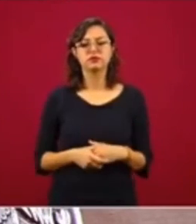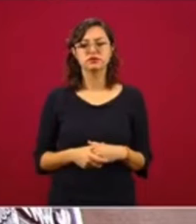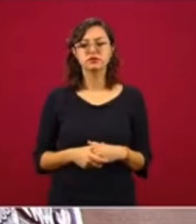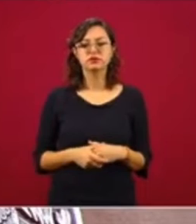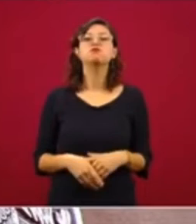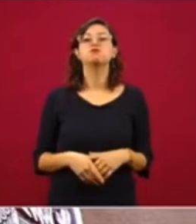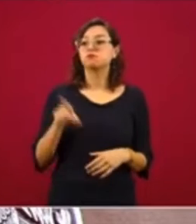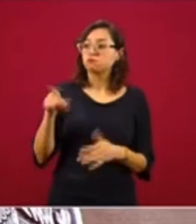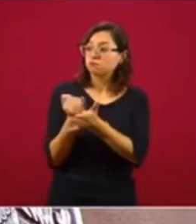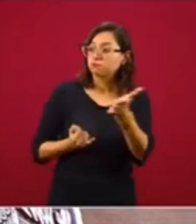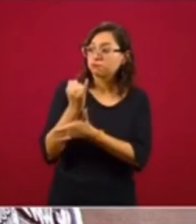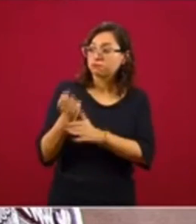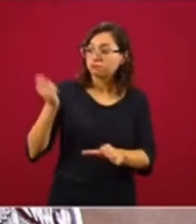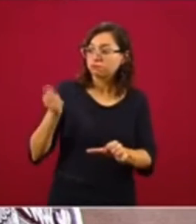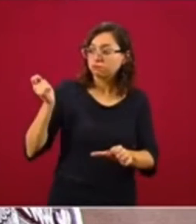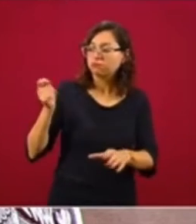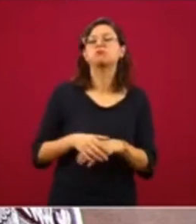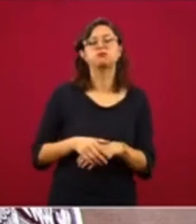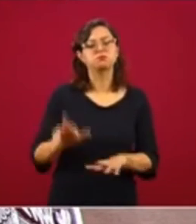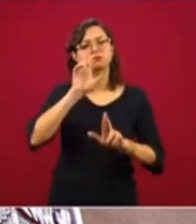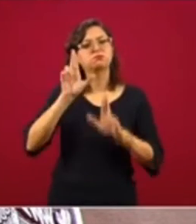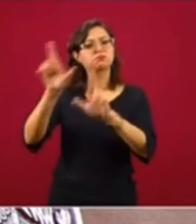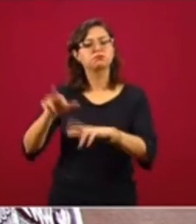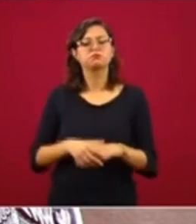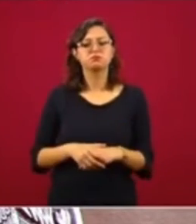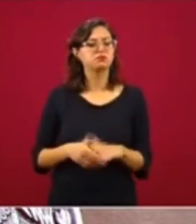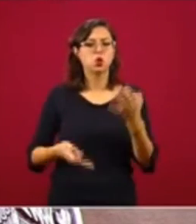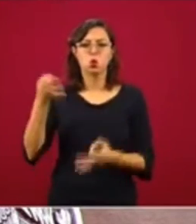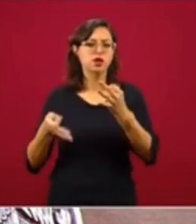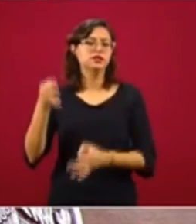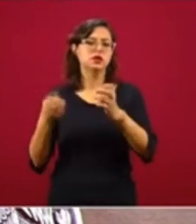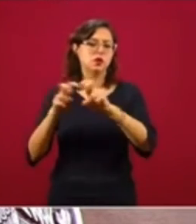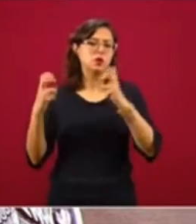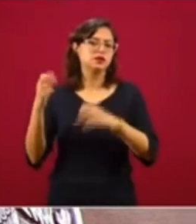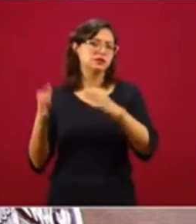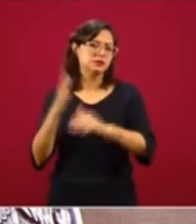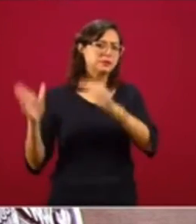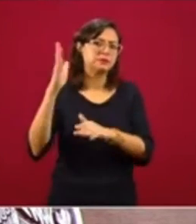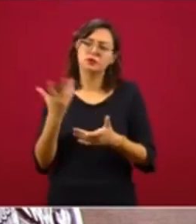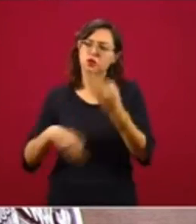Vamos a respetar decisiones de los jueces, de los magistrados, de los ministros.